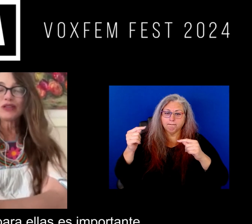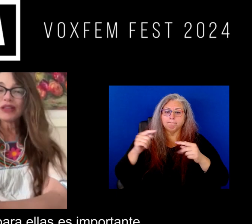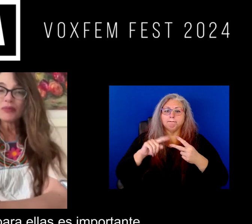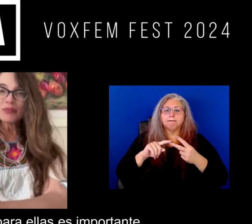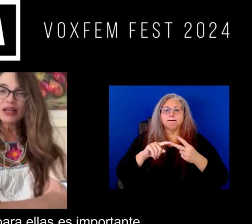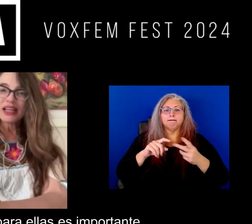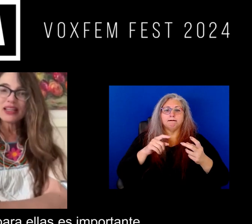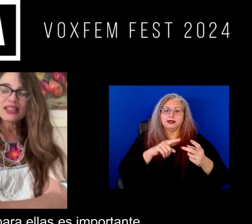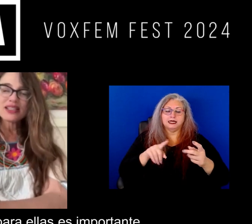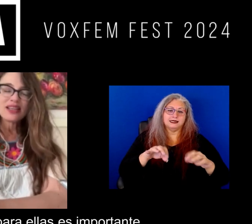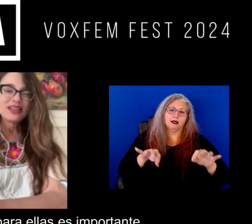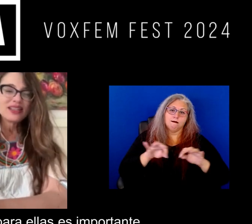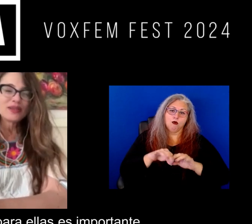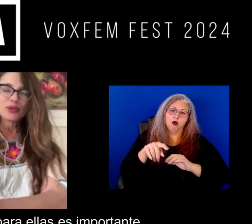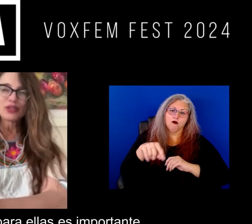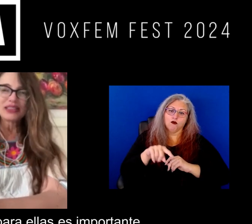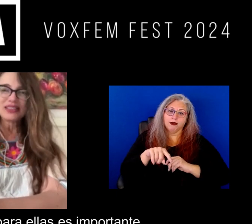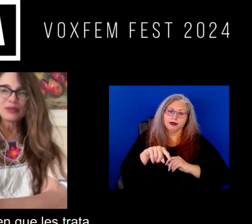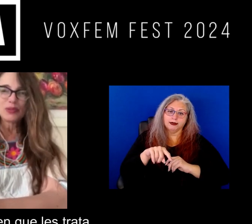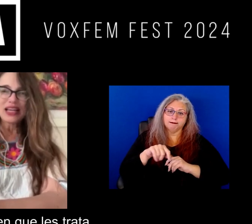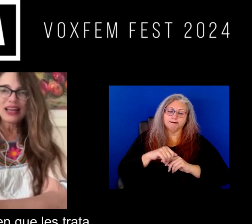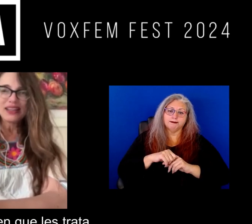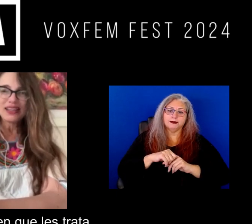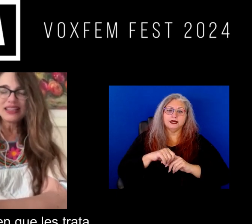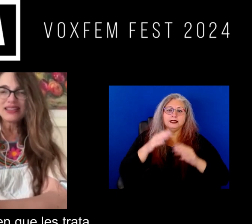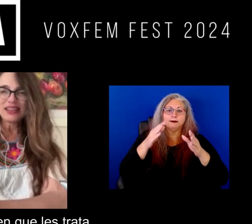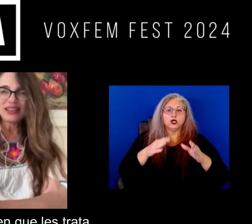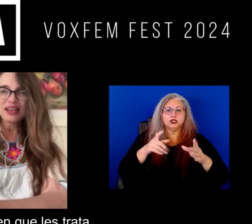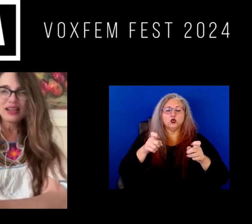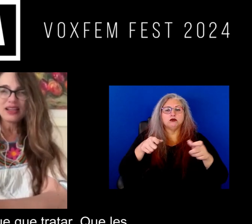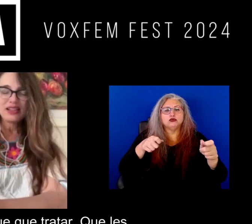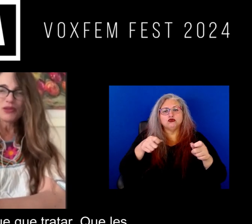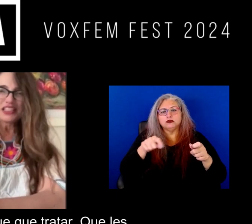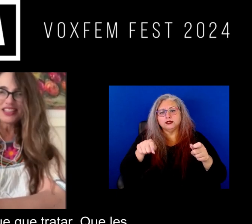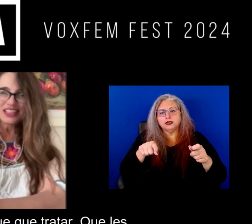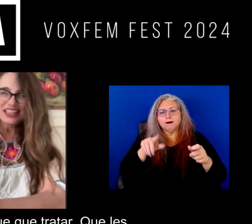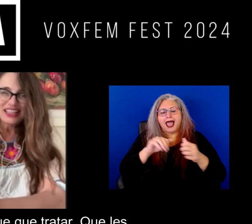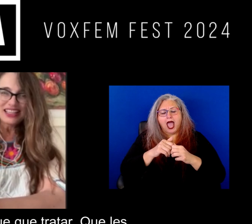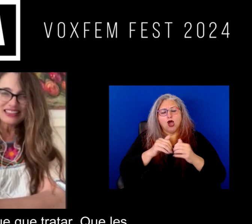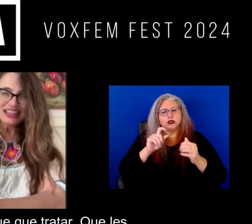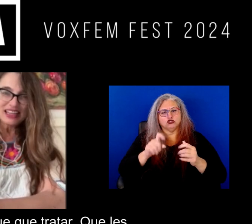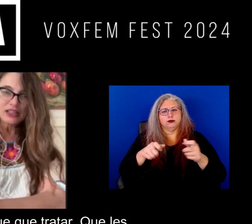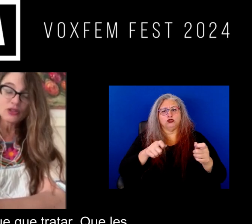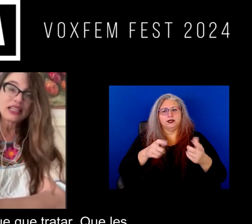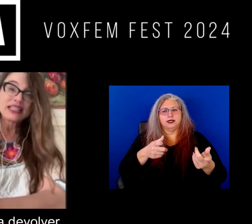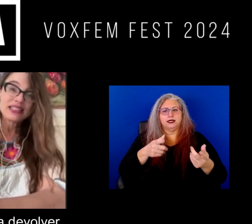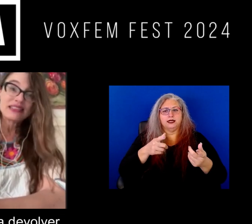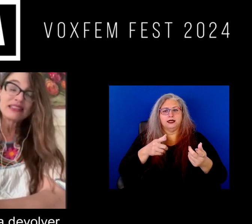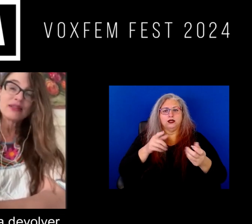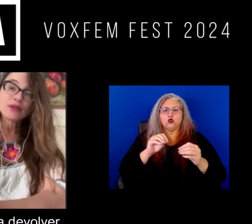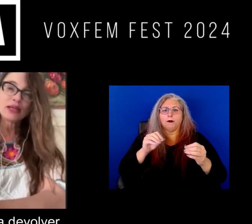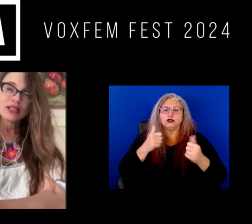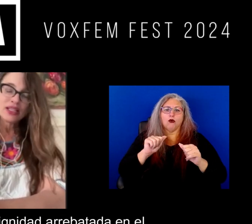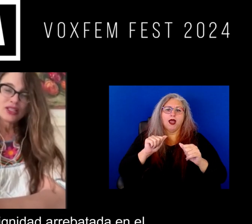pero también para ellas es importante pues alguien que les trata como las tiene que tratar ¿no? que les